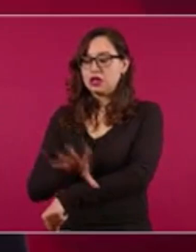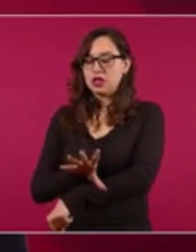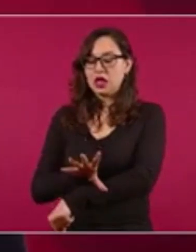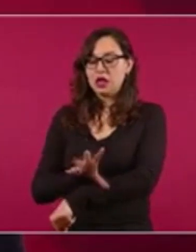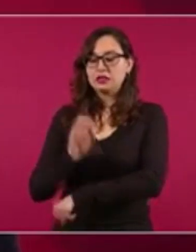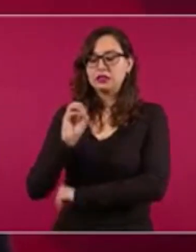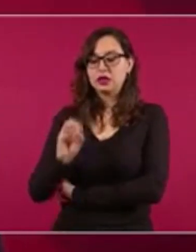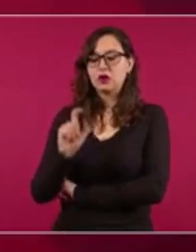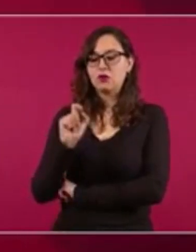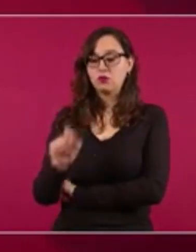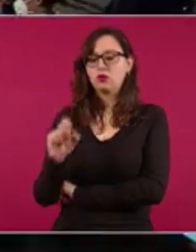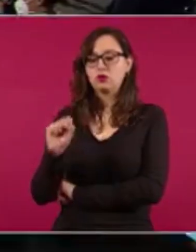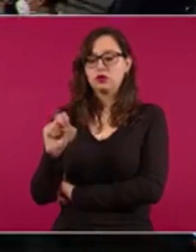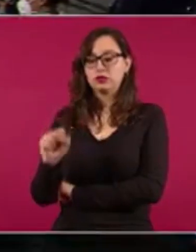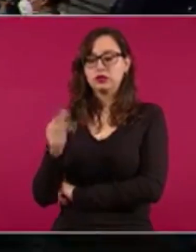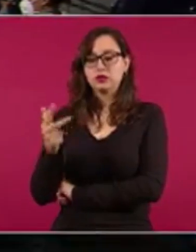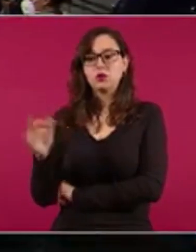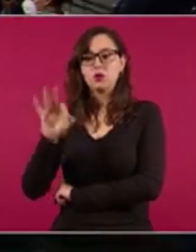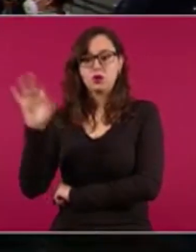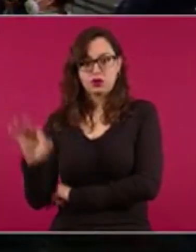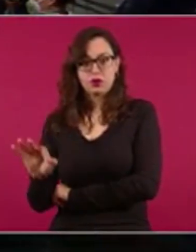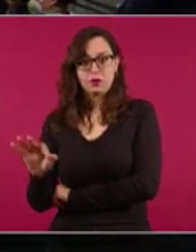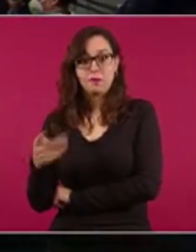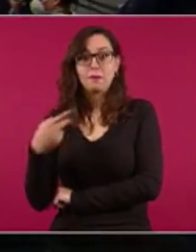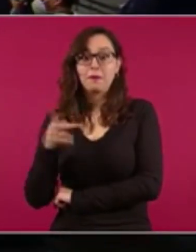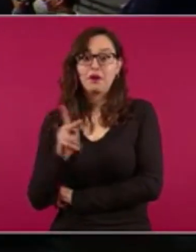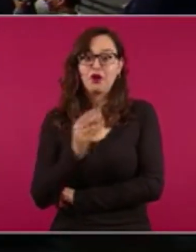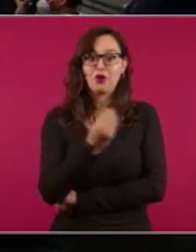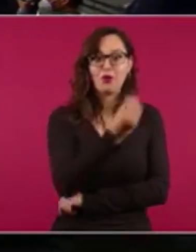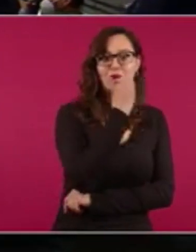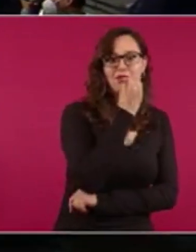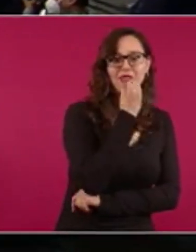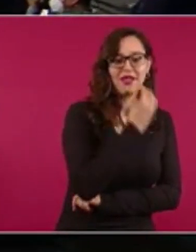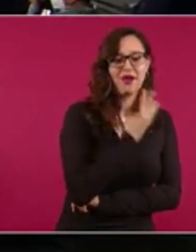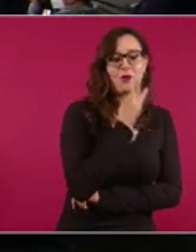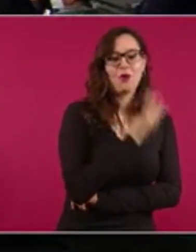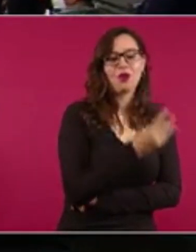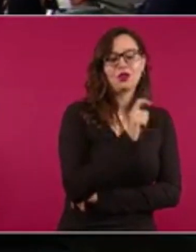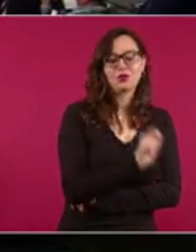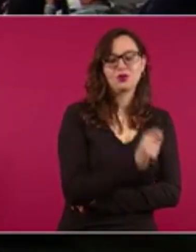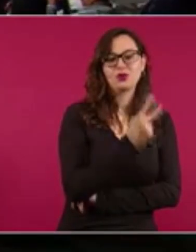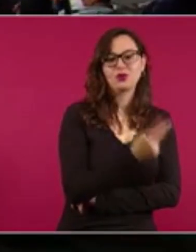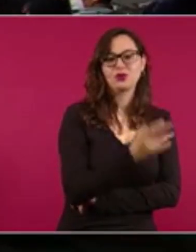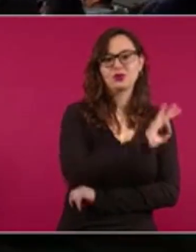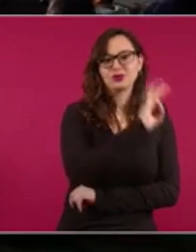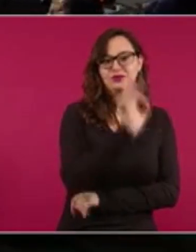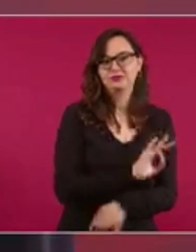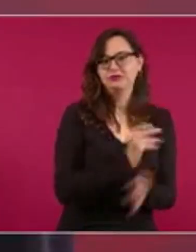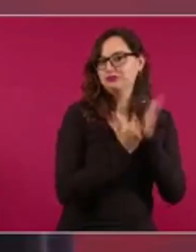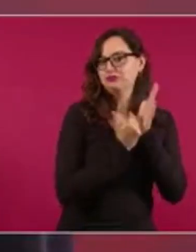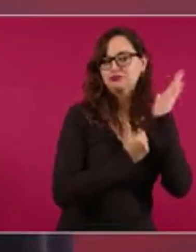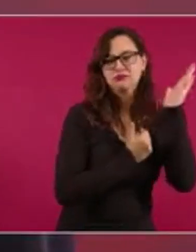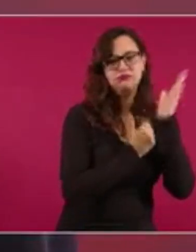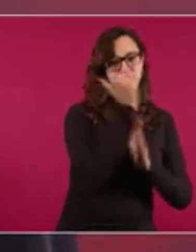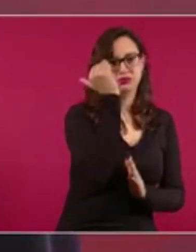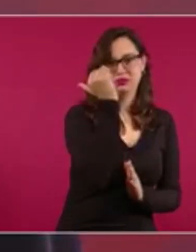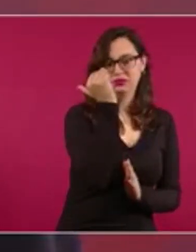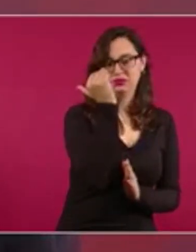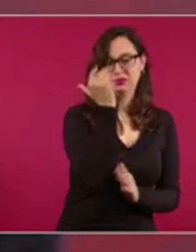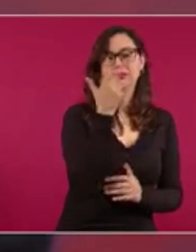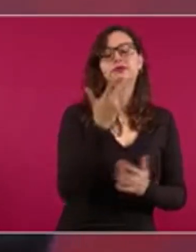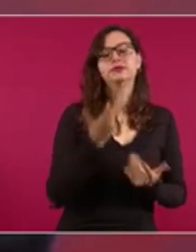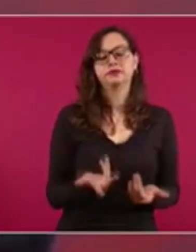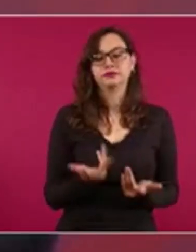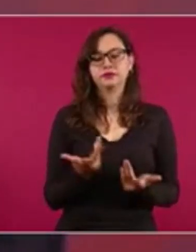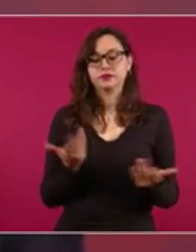porcentuales y la de alimentos sea de 4.2 puntos porcentuales. A diferencia de